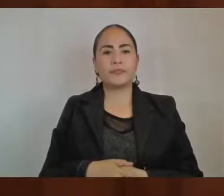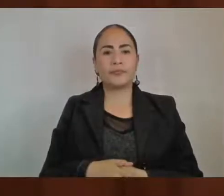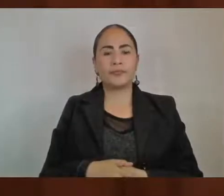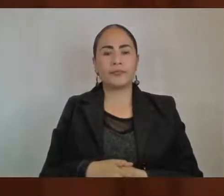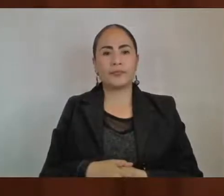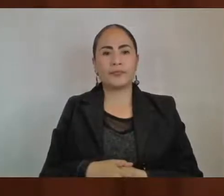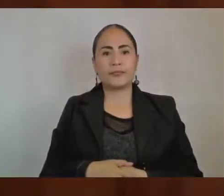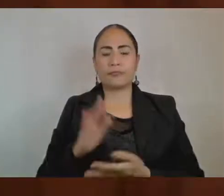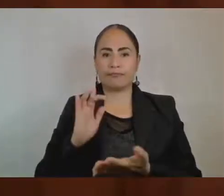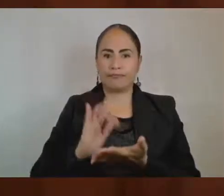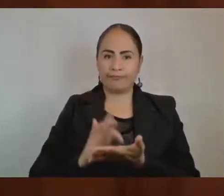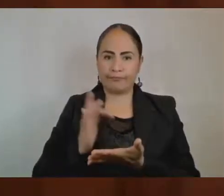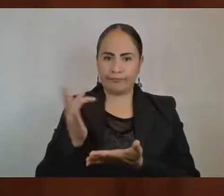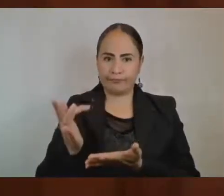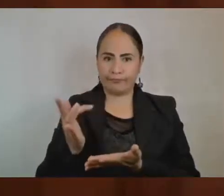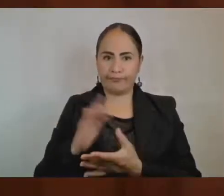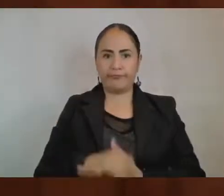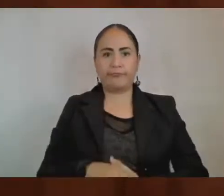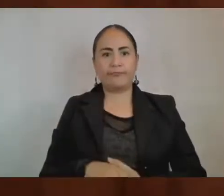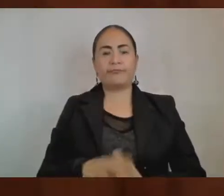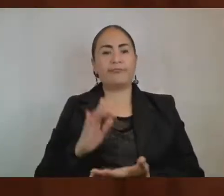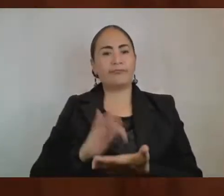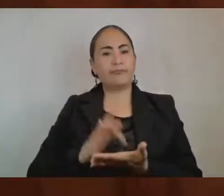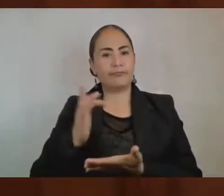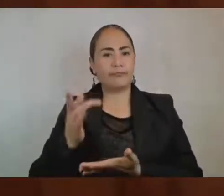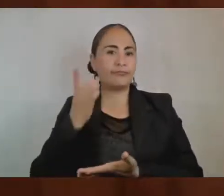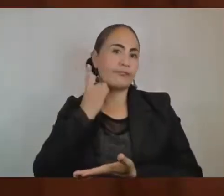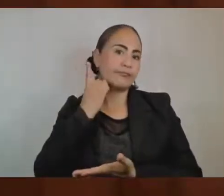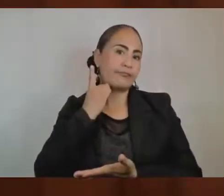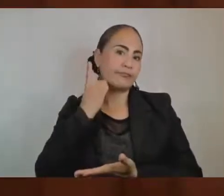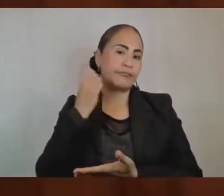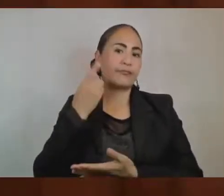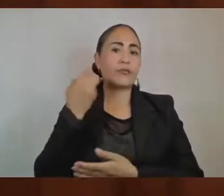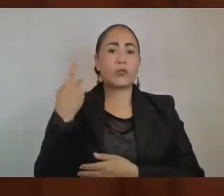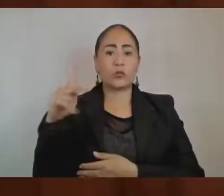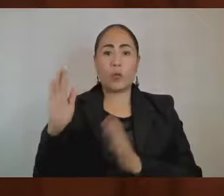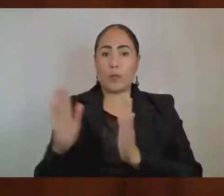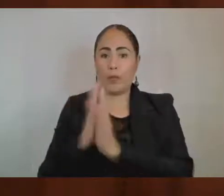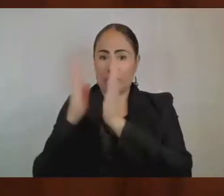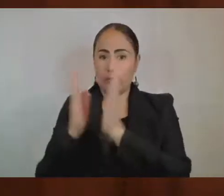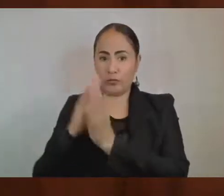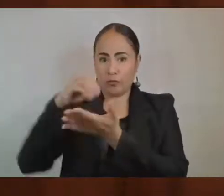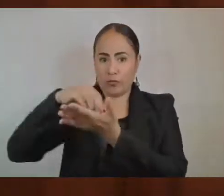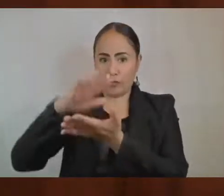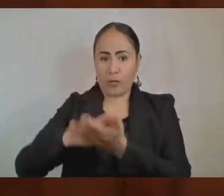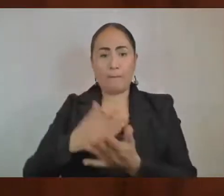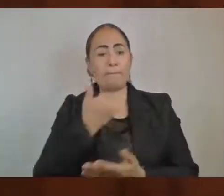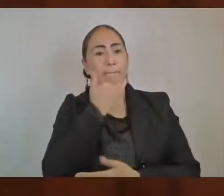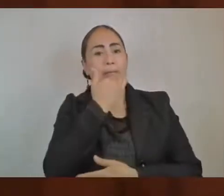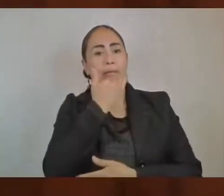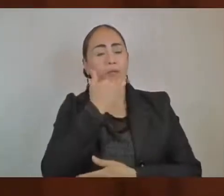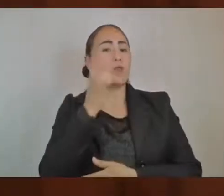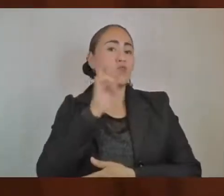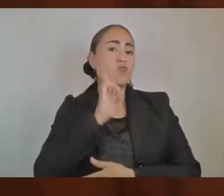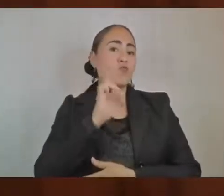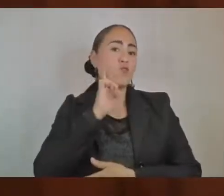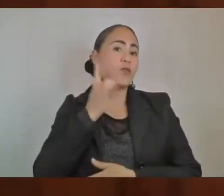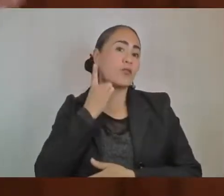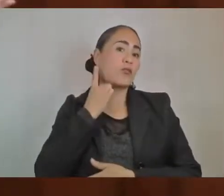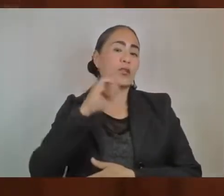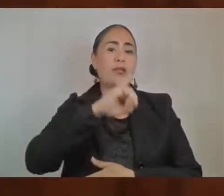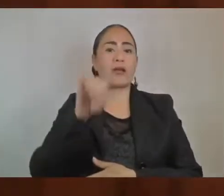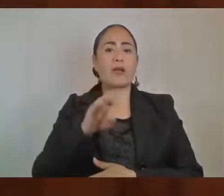Gracias. Gracias, diputado. Se registra su intervención. Diputada Juanita, pido una disculpa y continúe. Gracias, diputada.